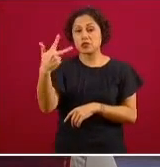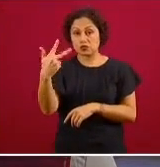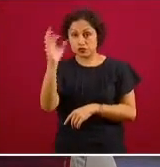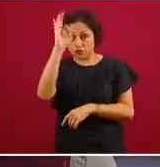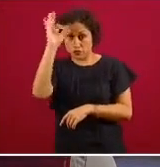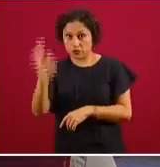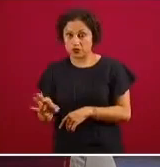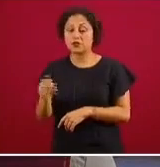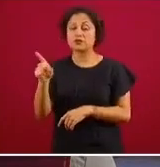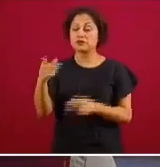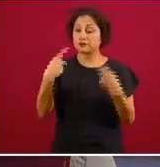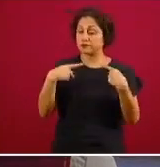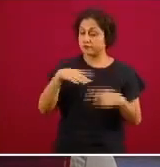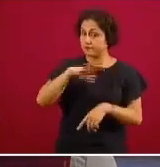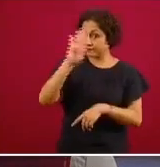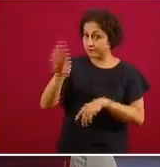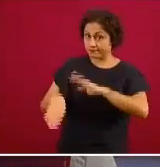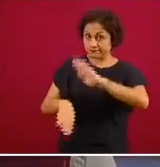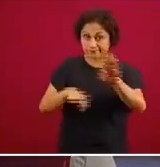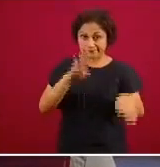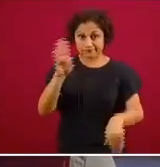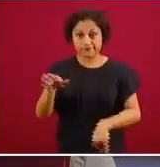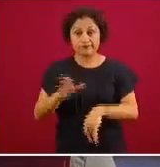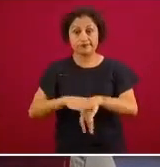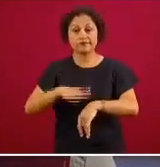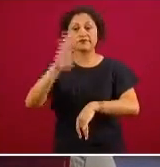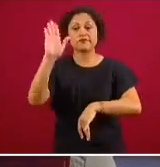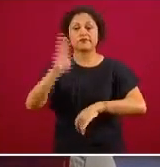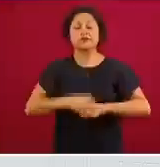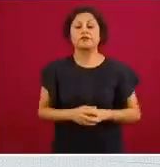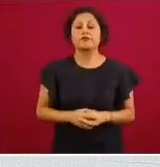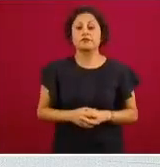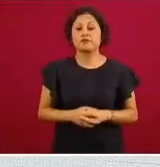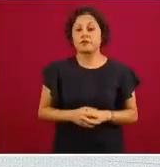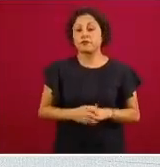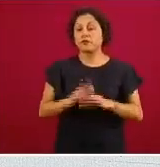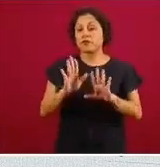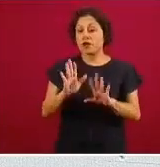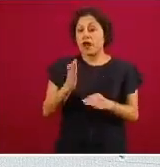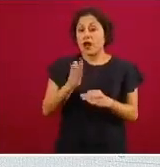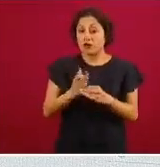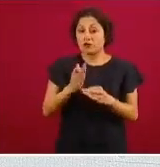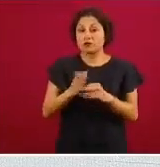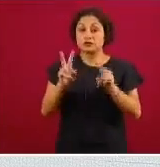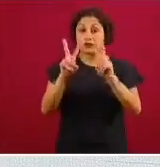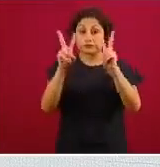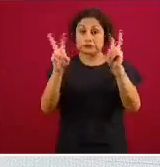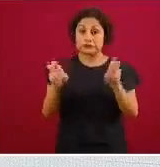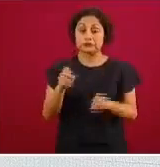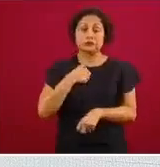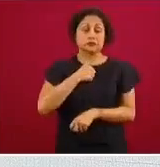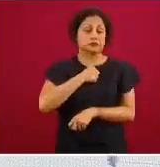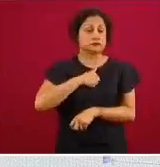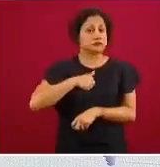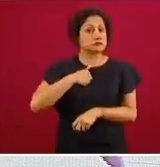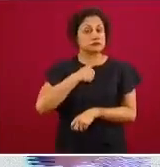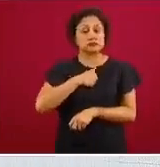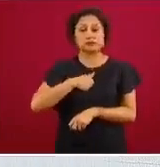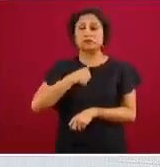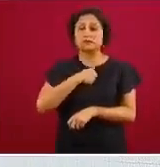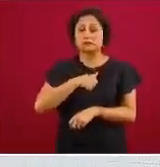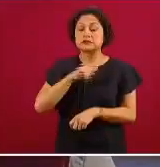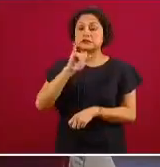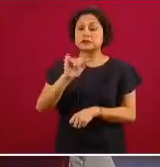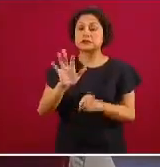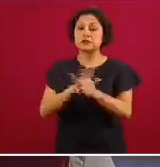recordar que este sigue siendo afortunadamente hasta el momento aunque muy lamentable pero un solo caso que ya habíamos